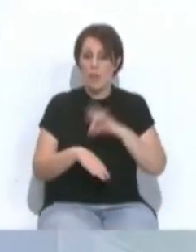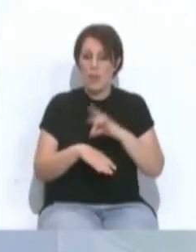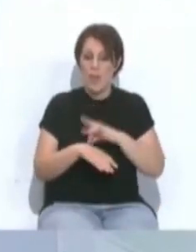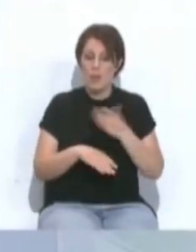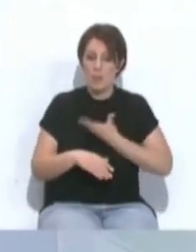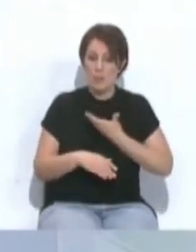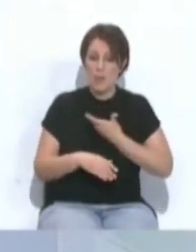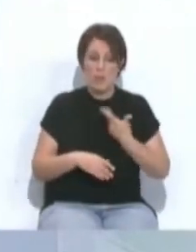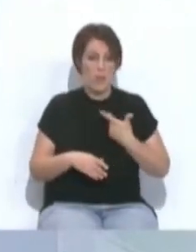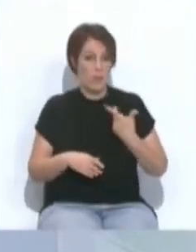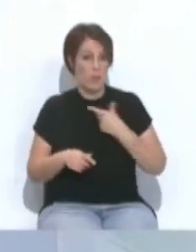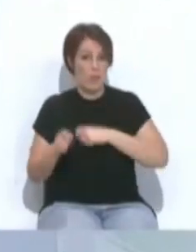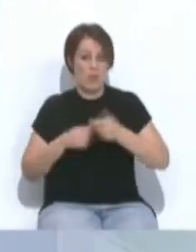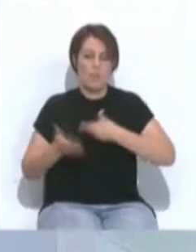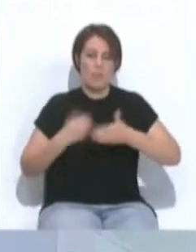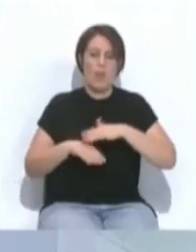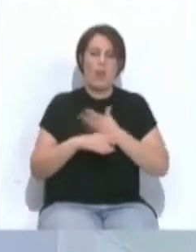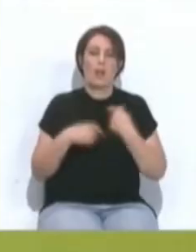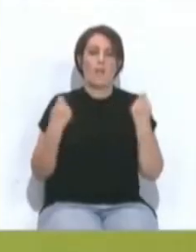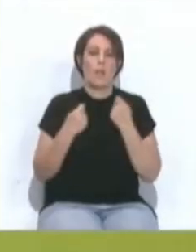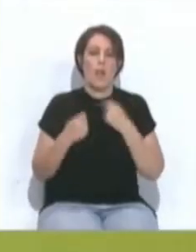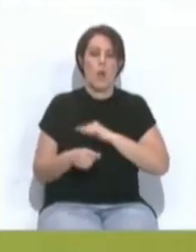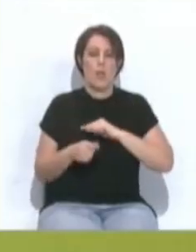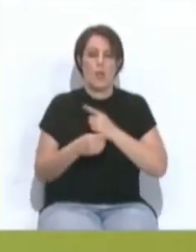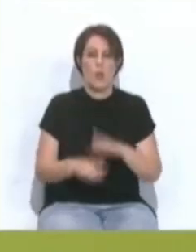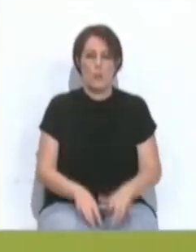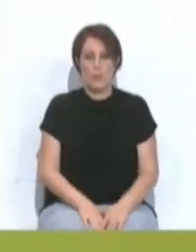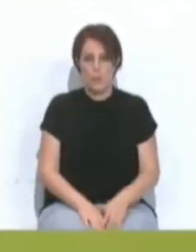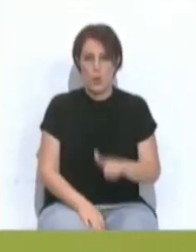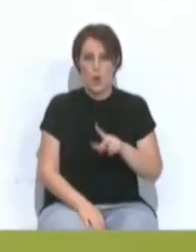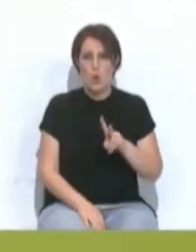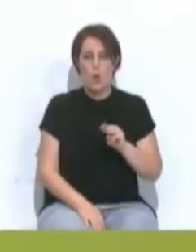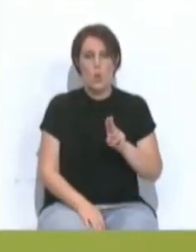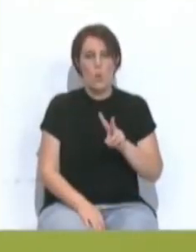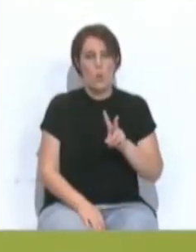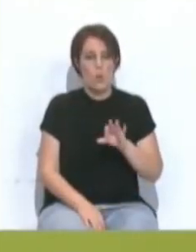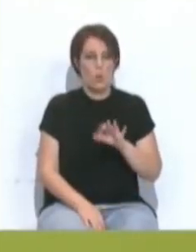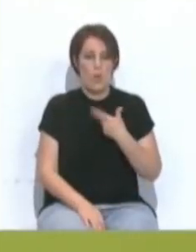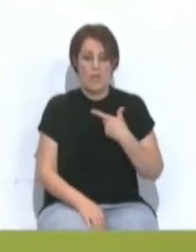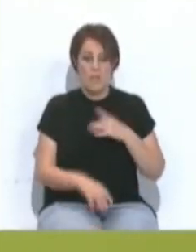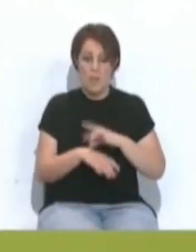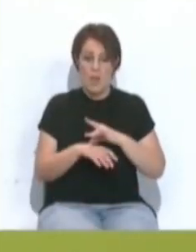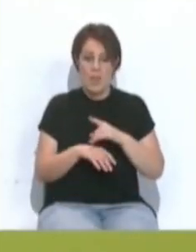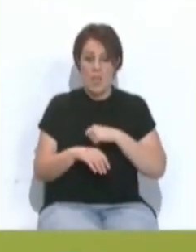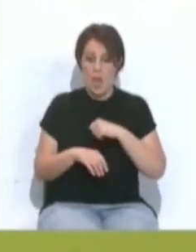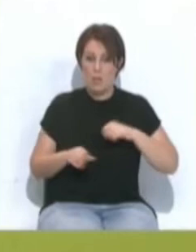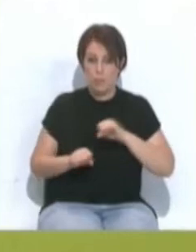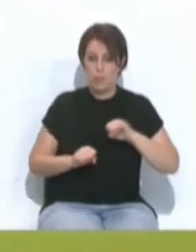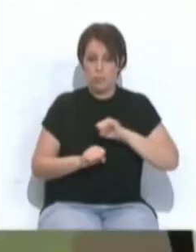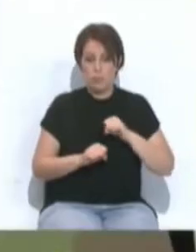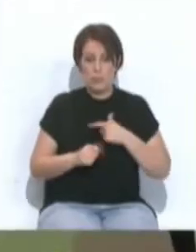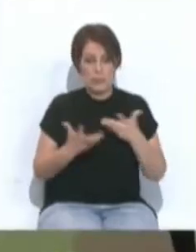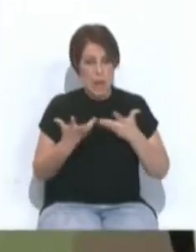autoinmunes en la campaña de concienciación. El lupus es una enfermedad autoinmune, crónica e